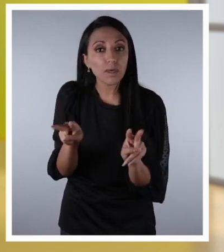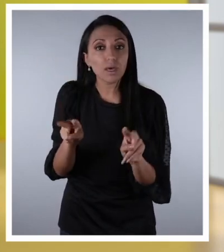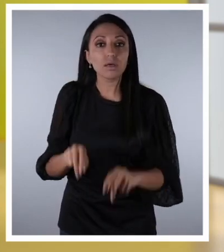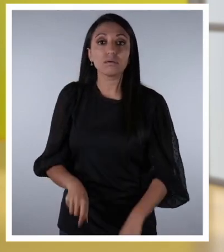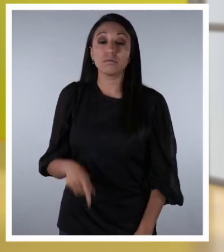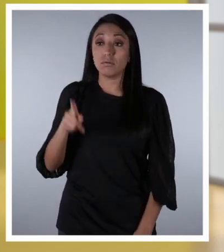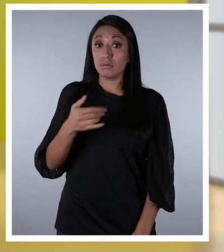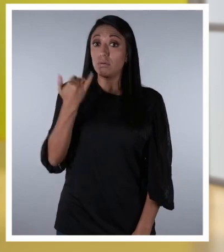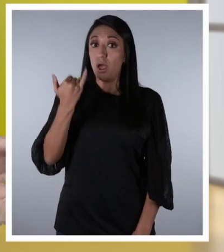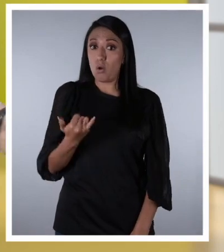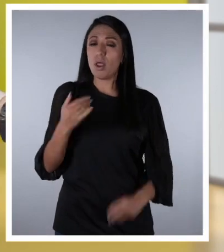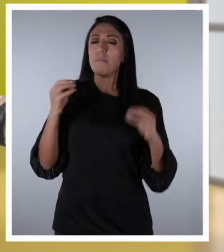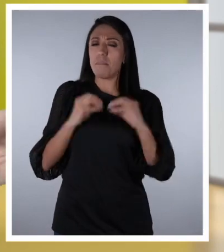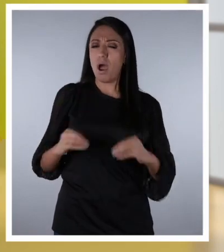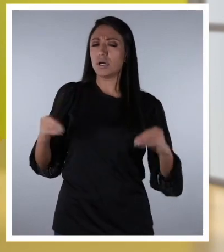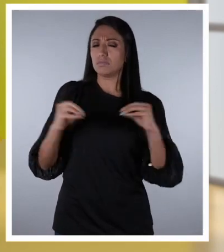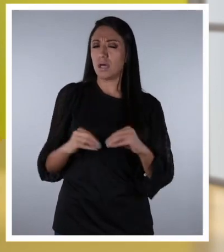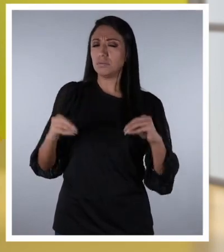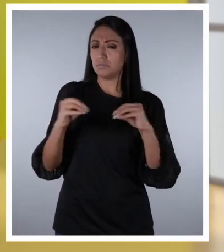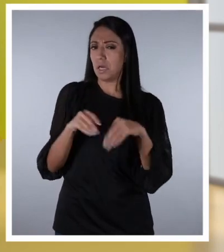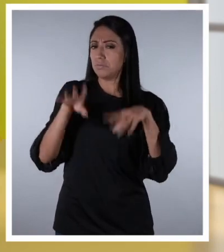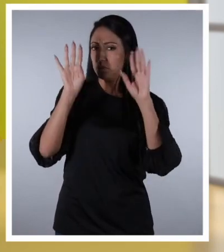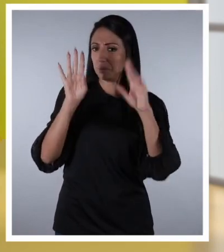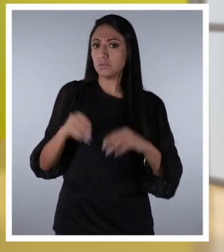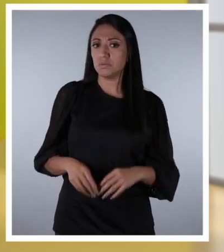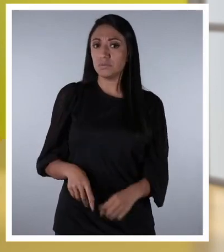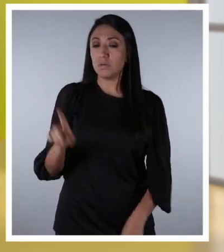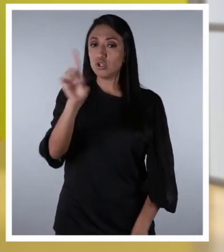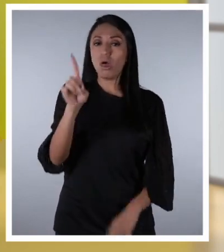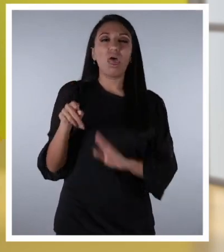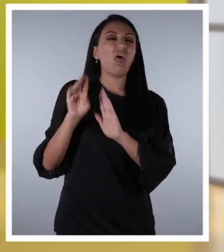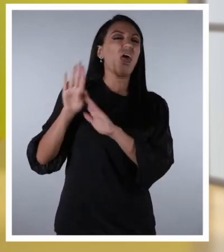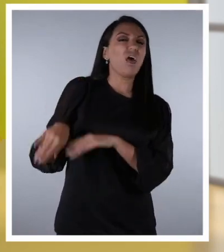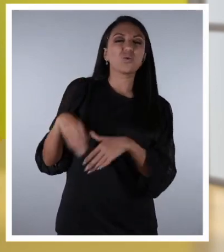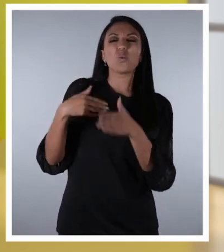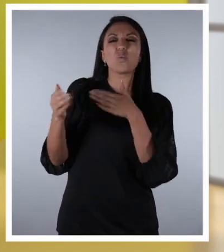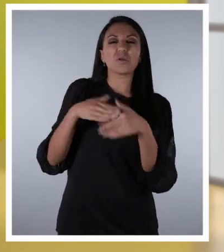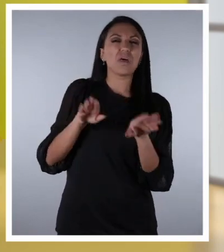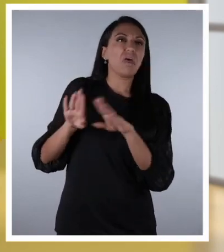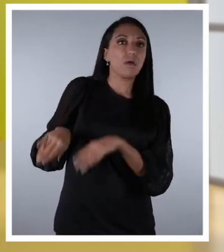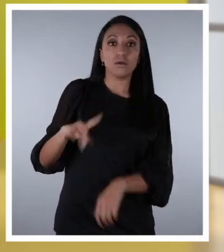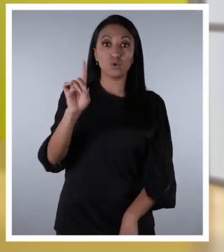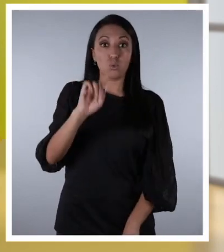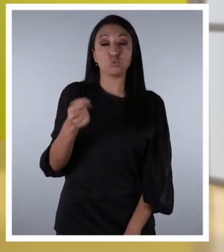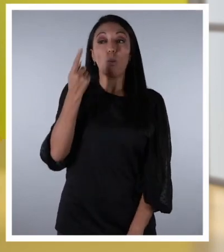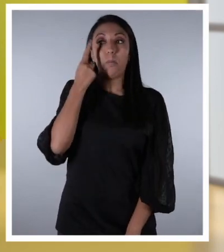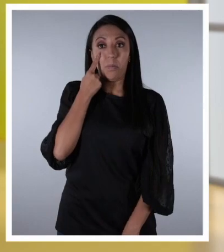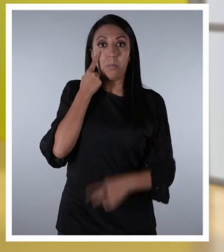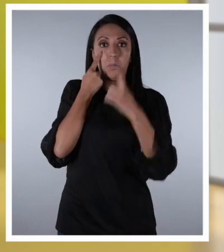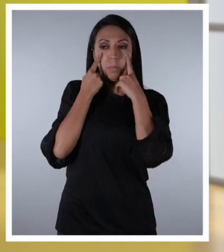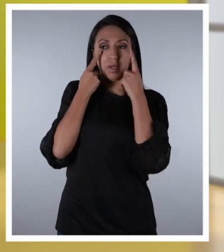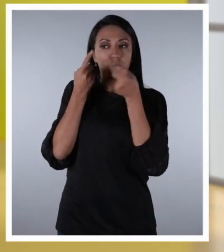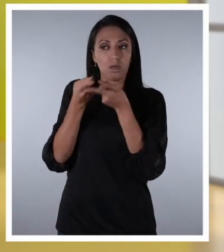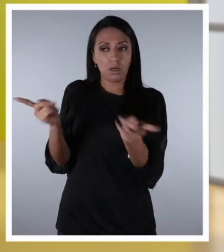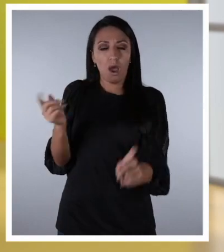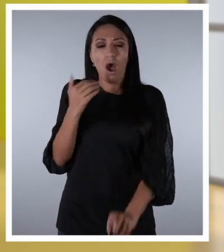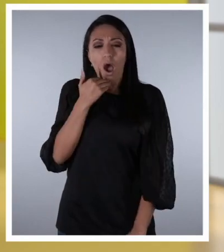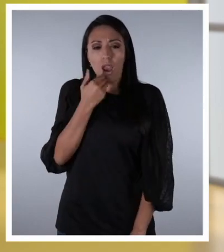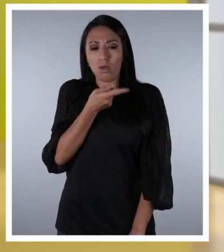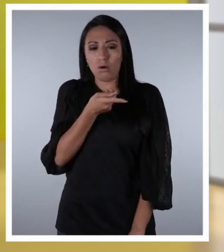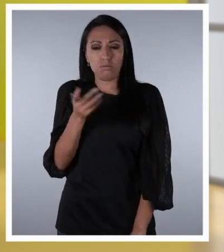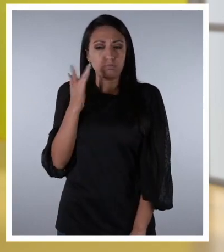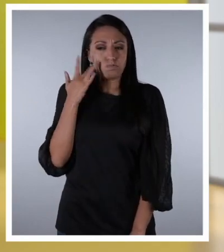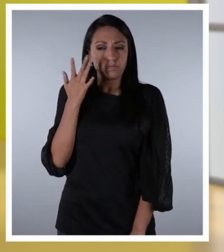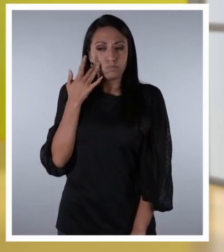maltrato y lamentablemente se ha vuelto más común de lo que tú crees No lo minimices ni pases por alto